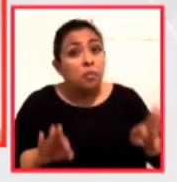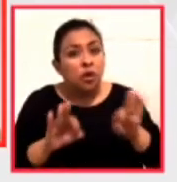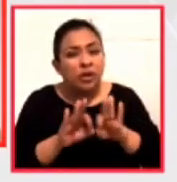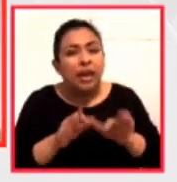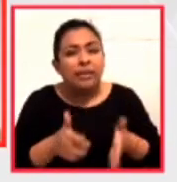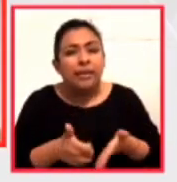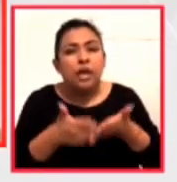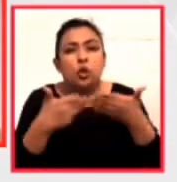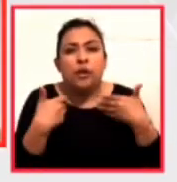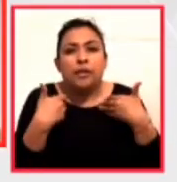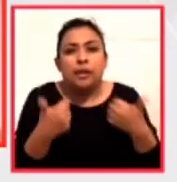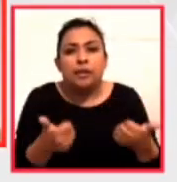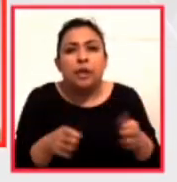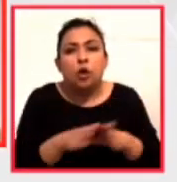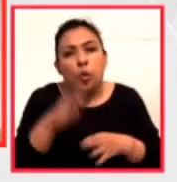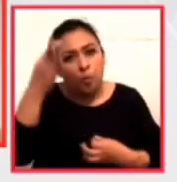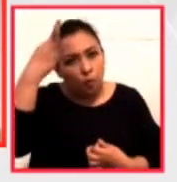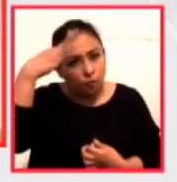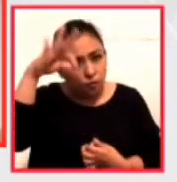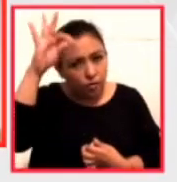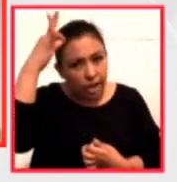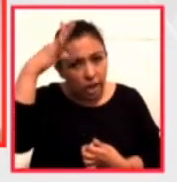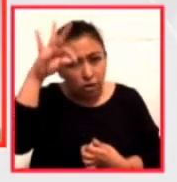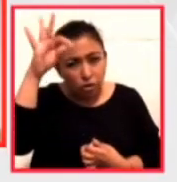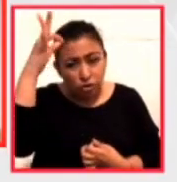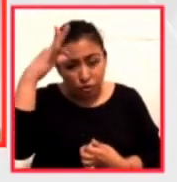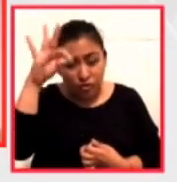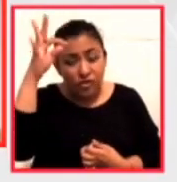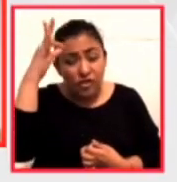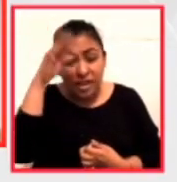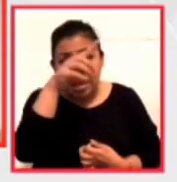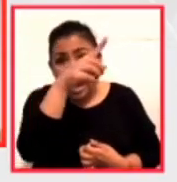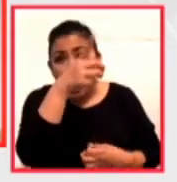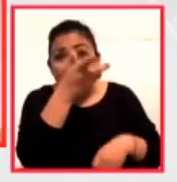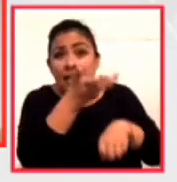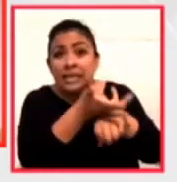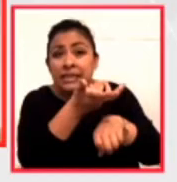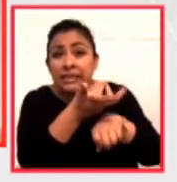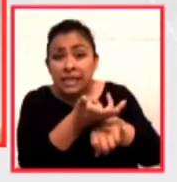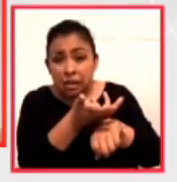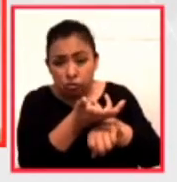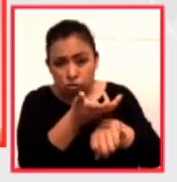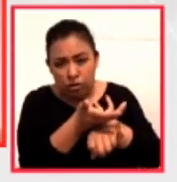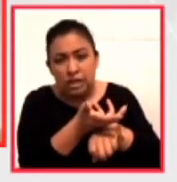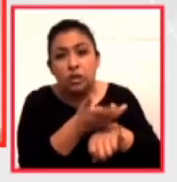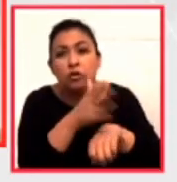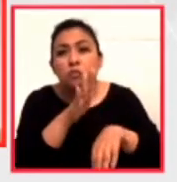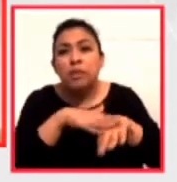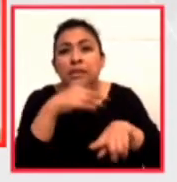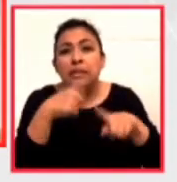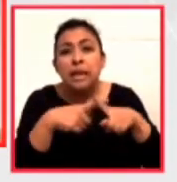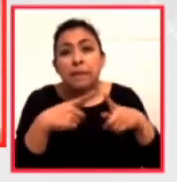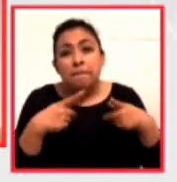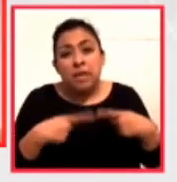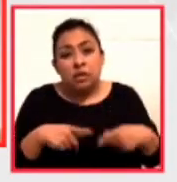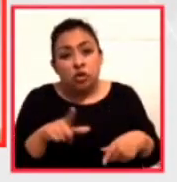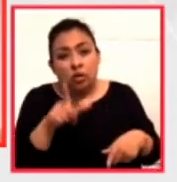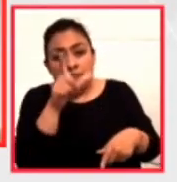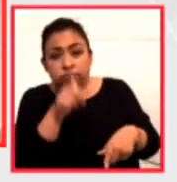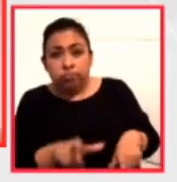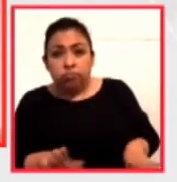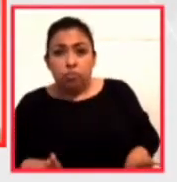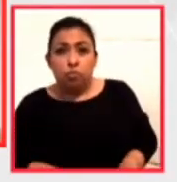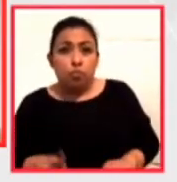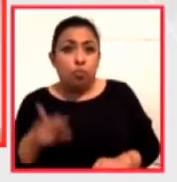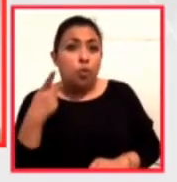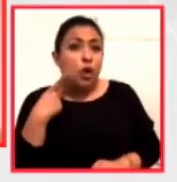poco esta filosofía pragmática que tienen los Estados Unidos, y en particular la personalidad y la política que ha